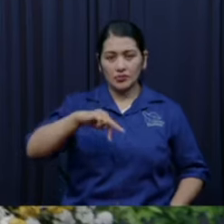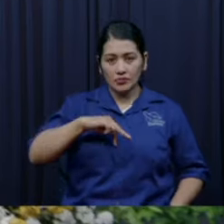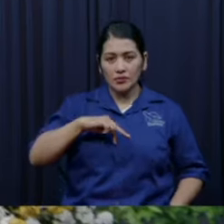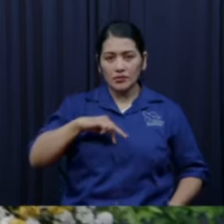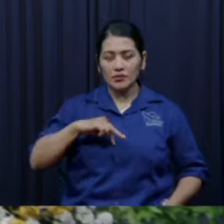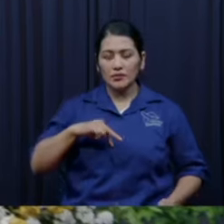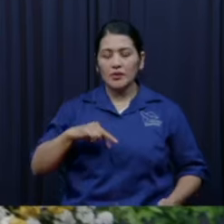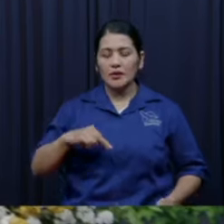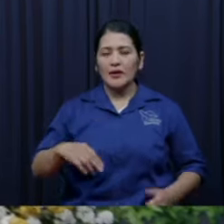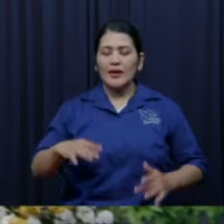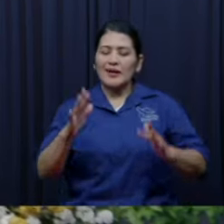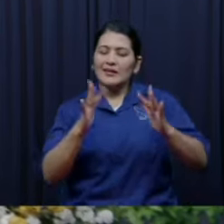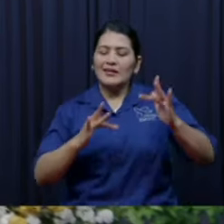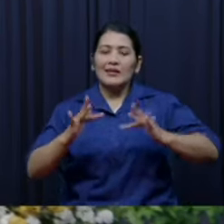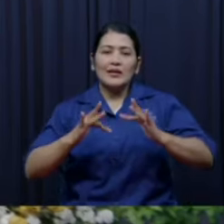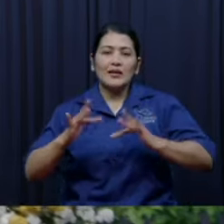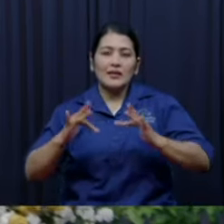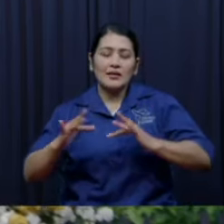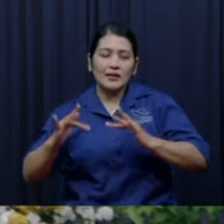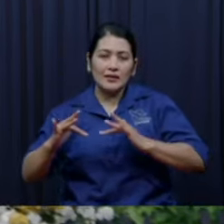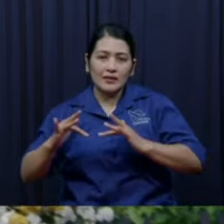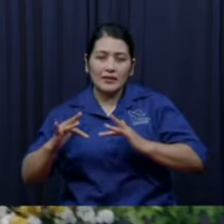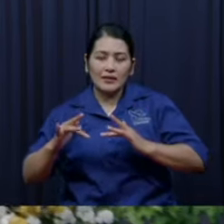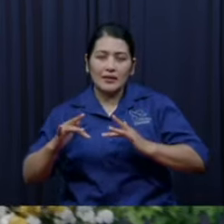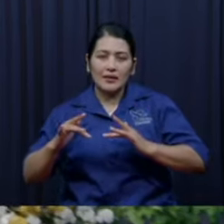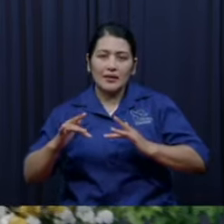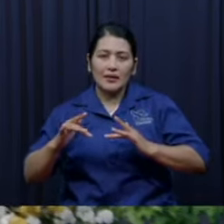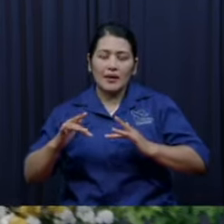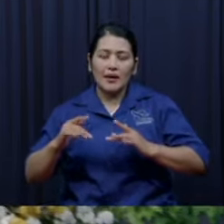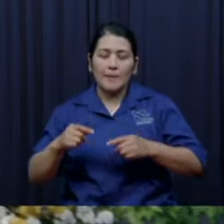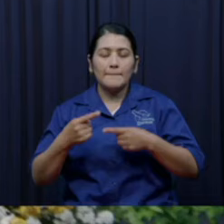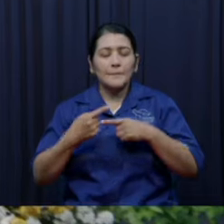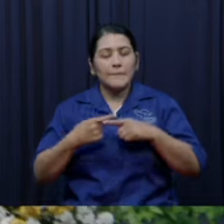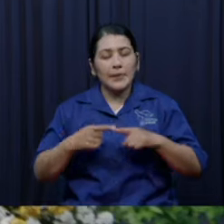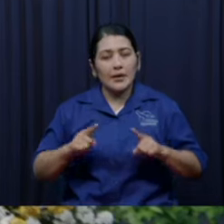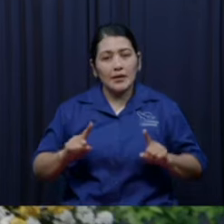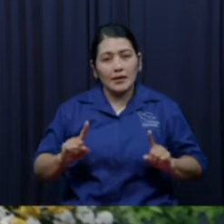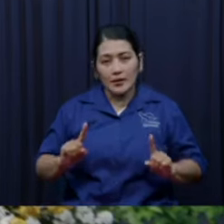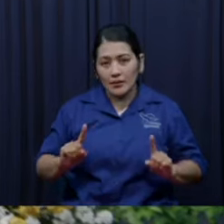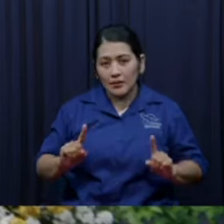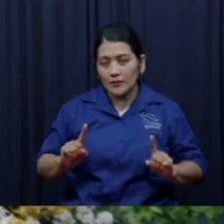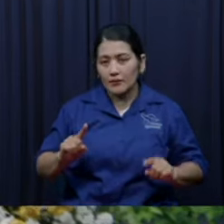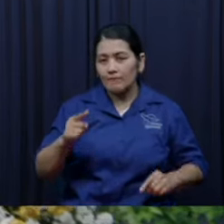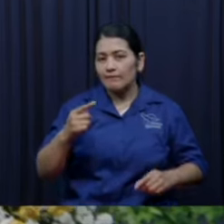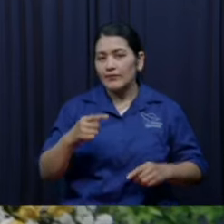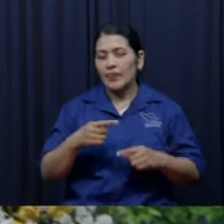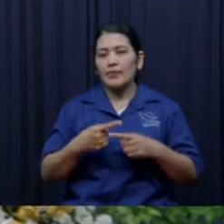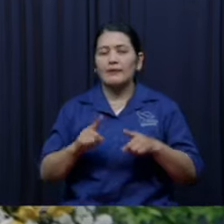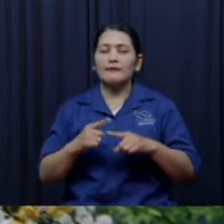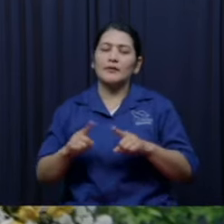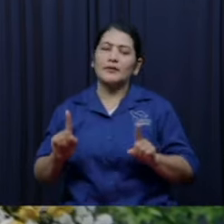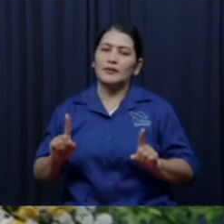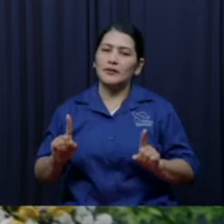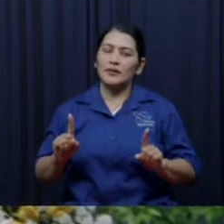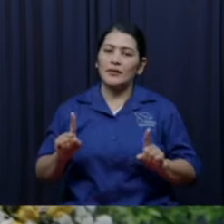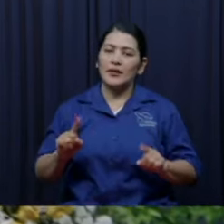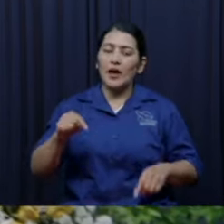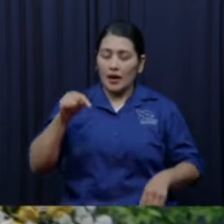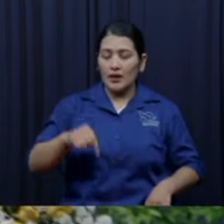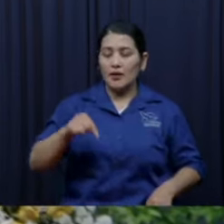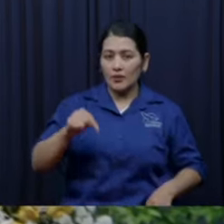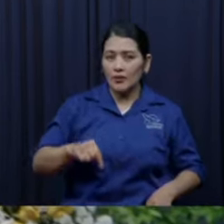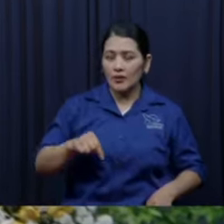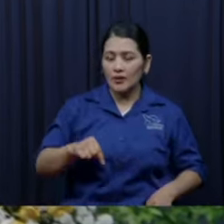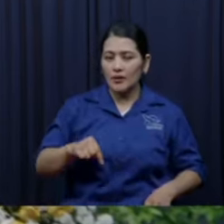lucha contra carne ni sangre, lo dice la Biblia, sino que contra potestades y así como ellos tuvieron que salir de Egipto, que para nosotros